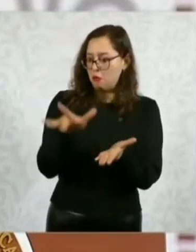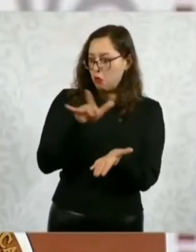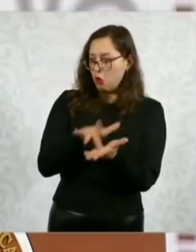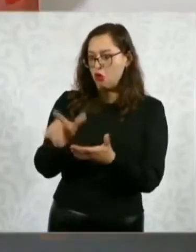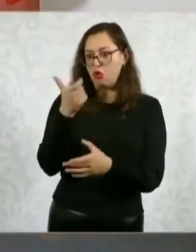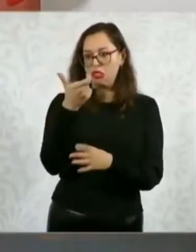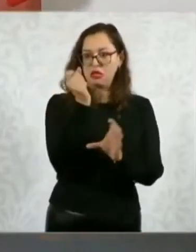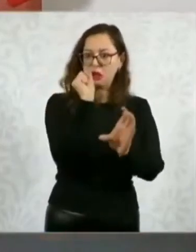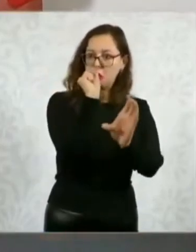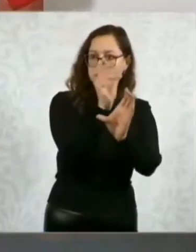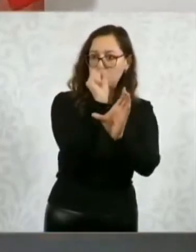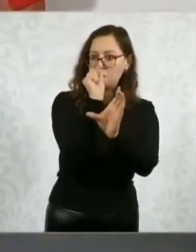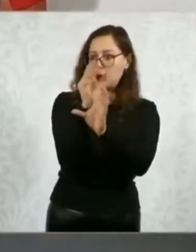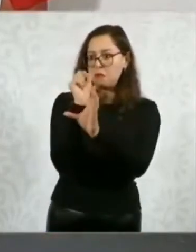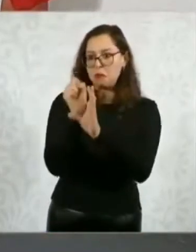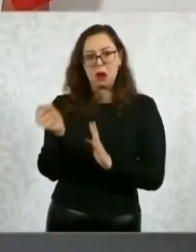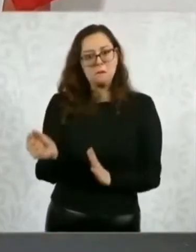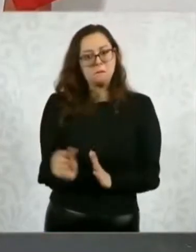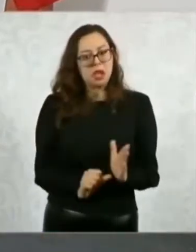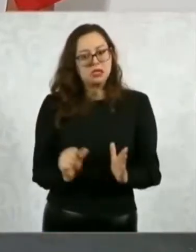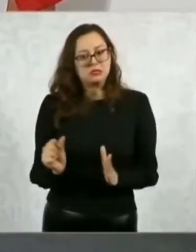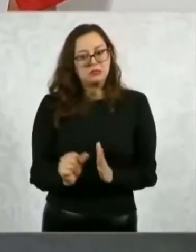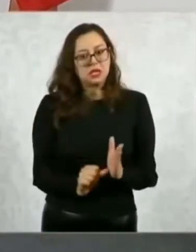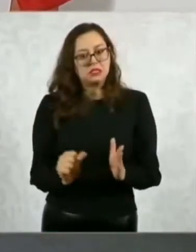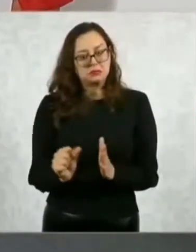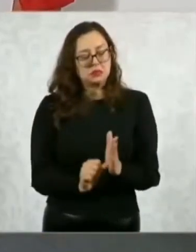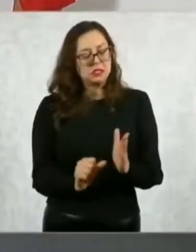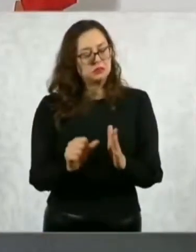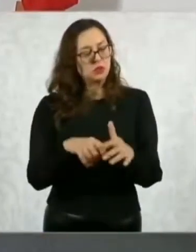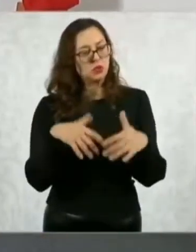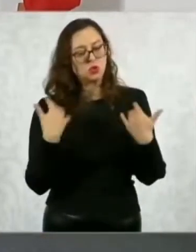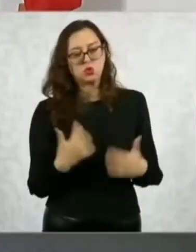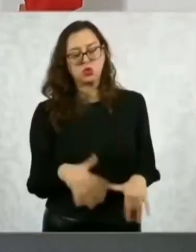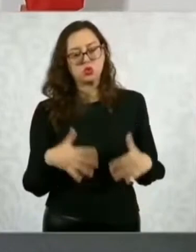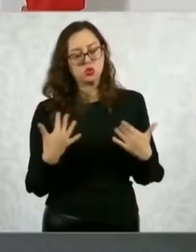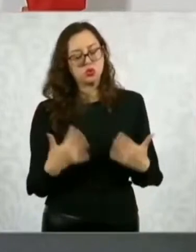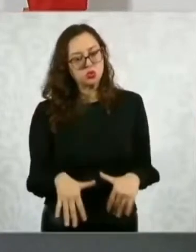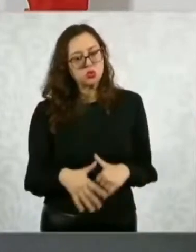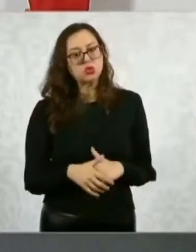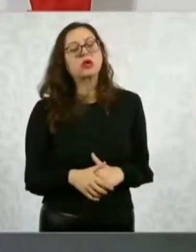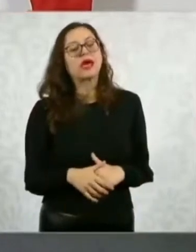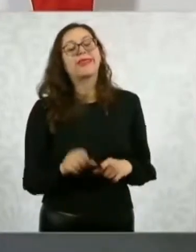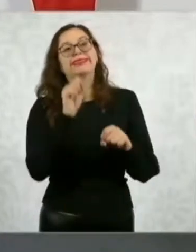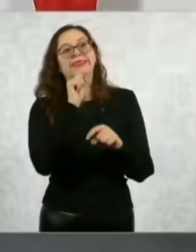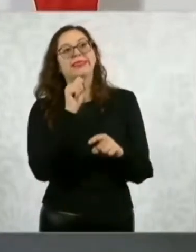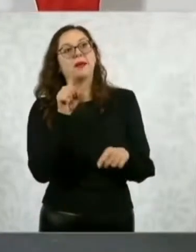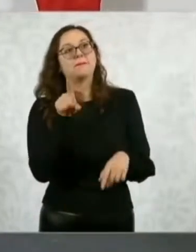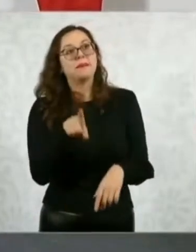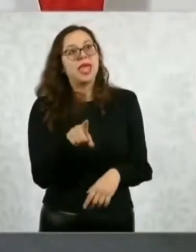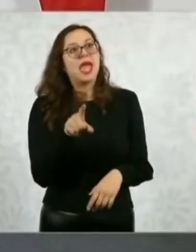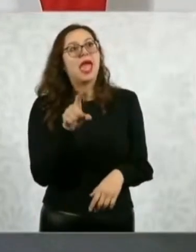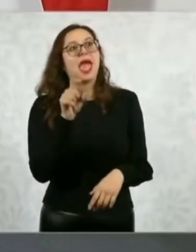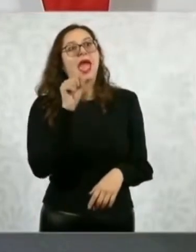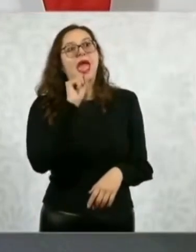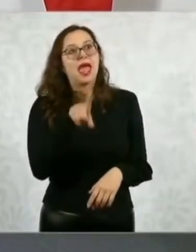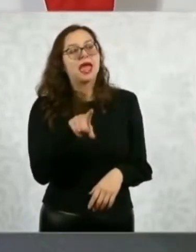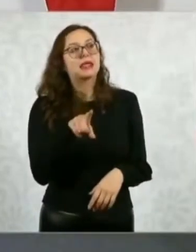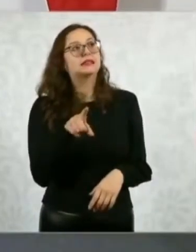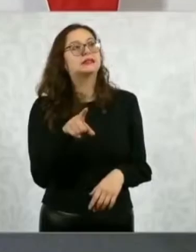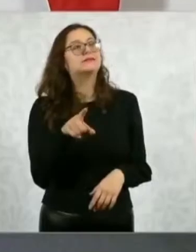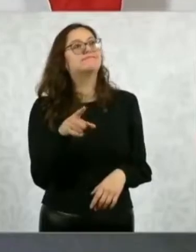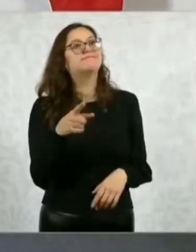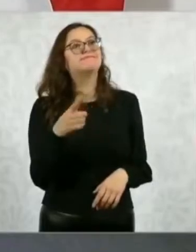todos los meses o cuando envían su remesa, sino porque son